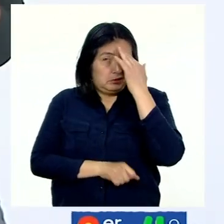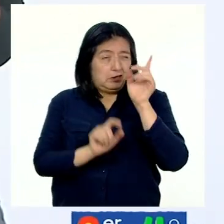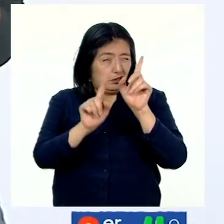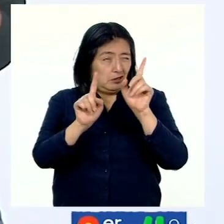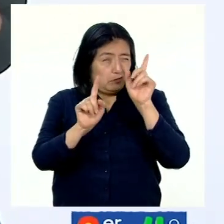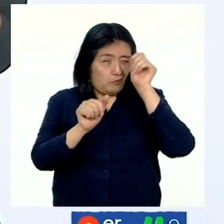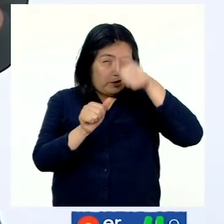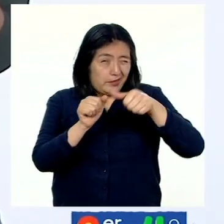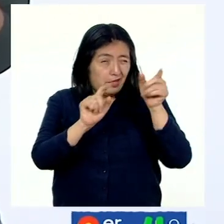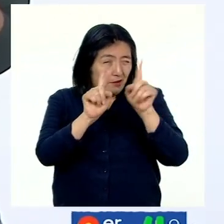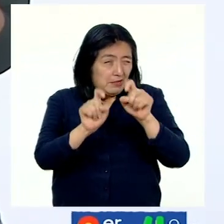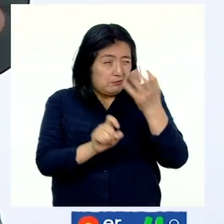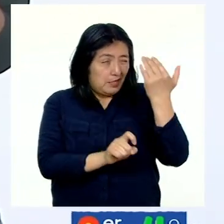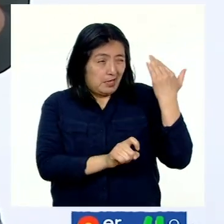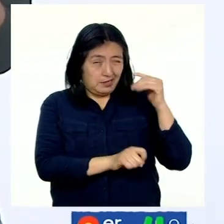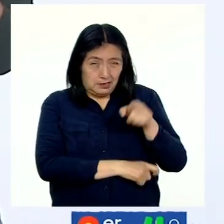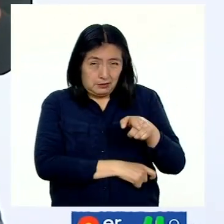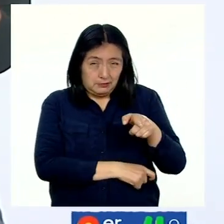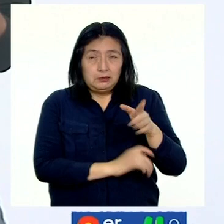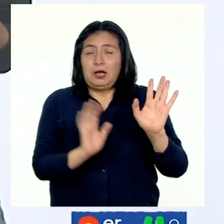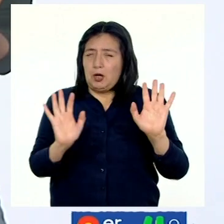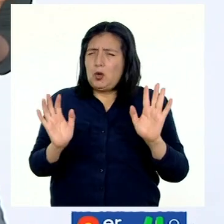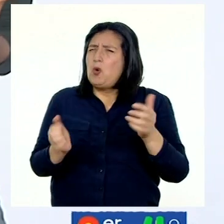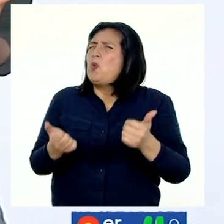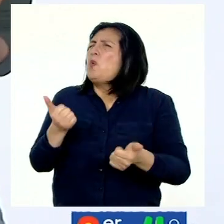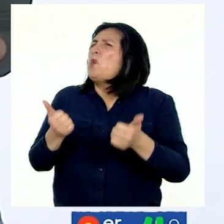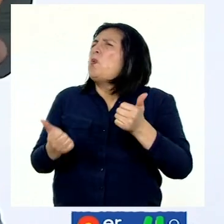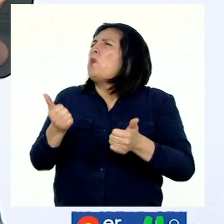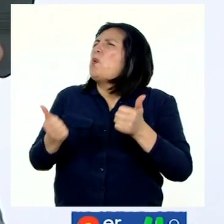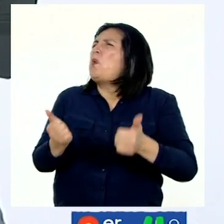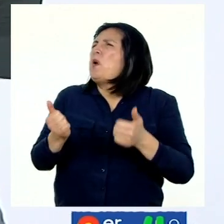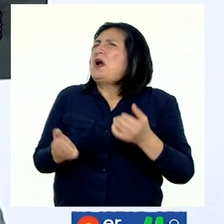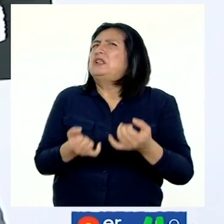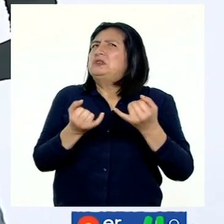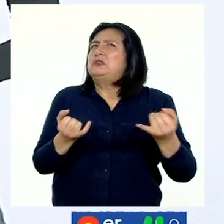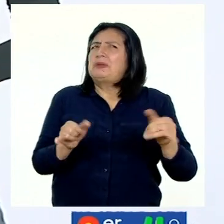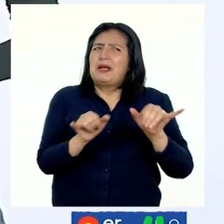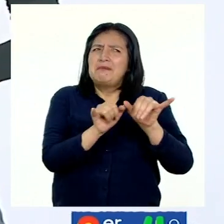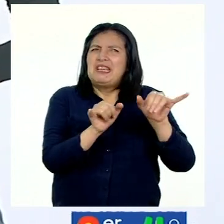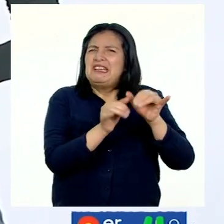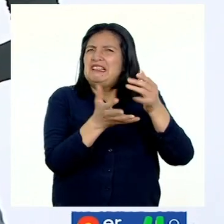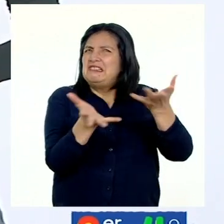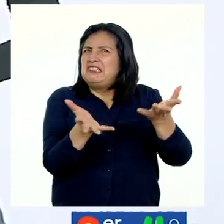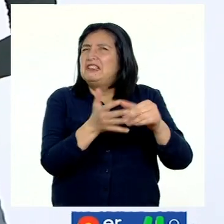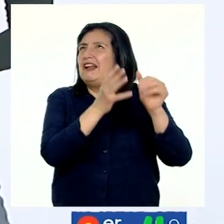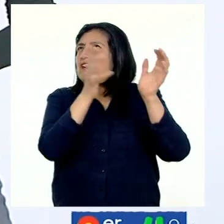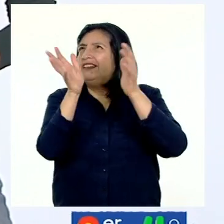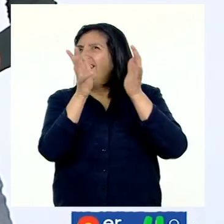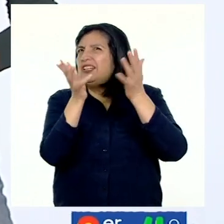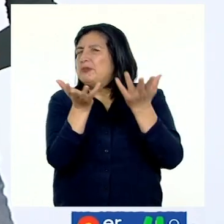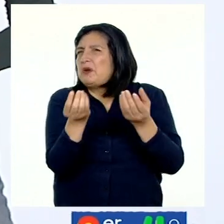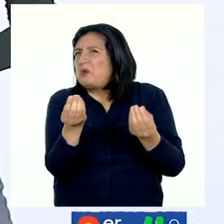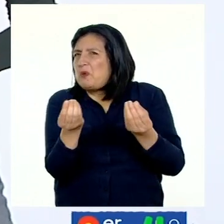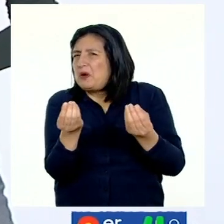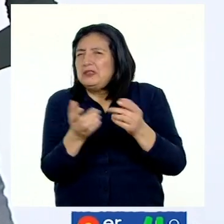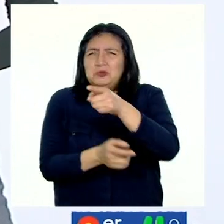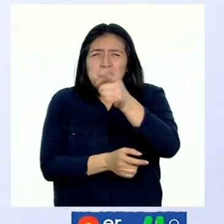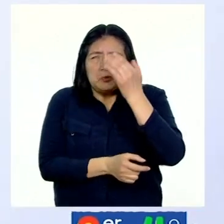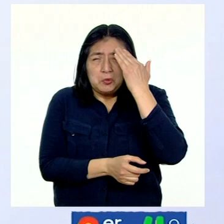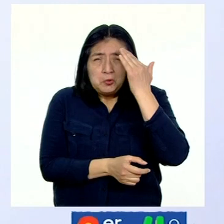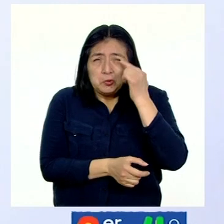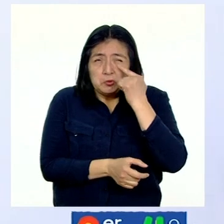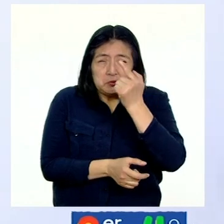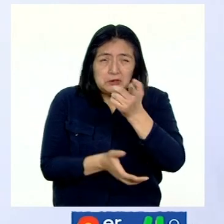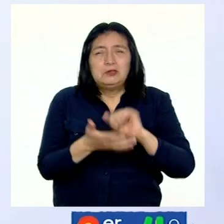que hicimos hace unos momentos? ¿Cuáles son los instrumentos para medir los elementos del clima? ¿Conocen alguno?